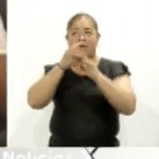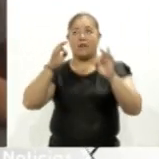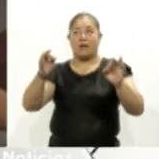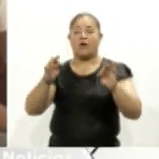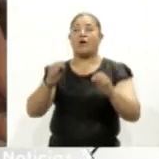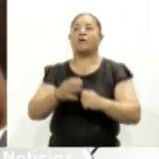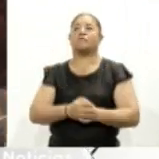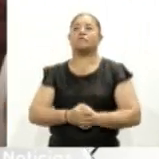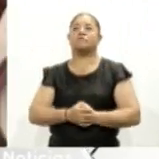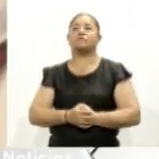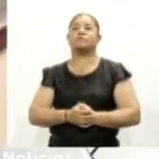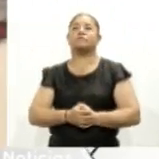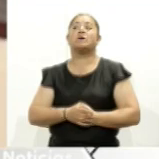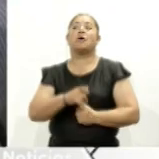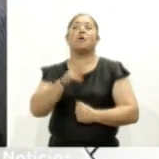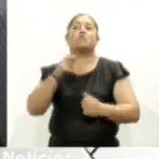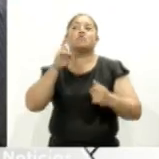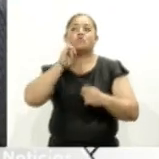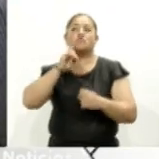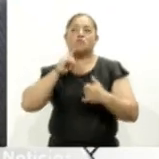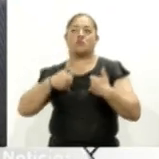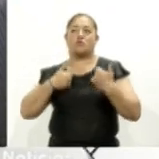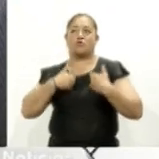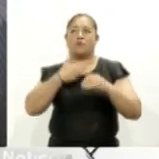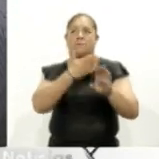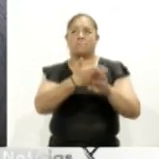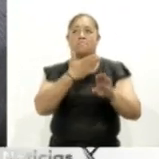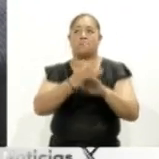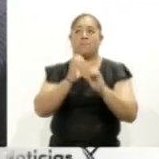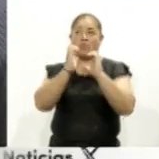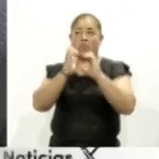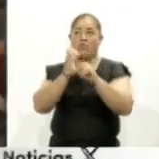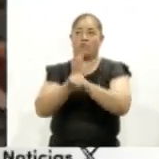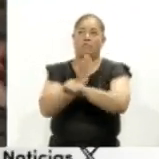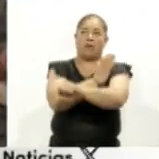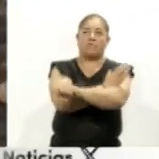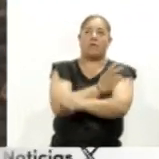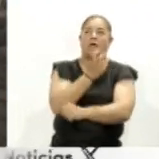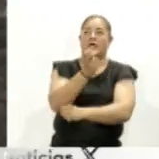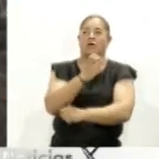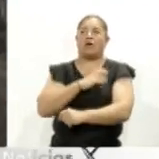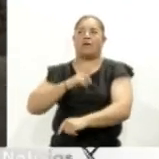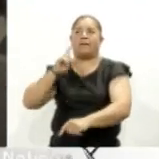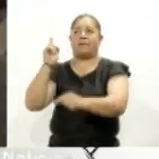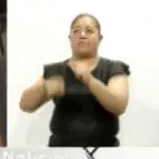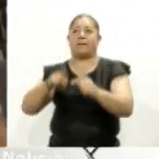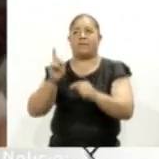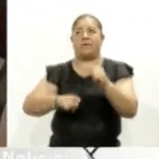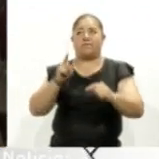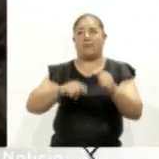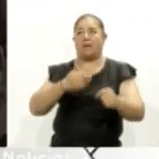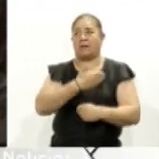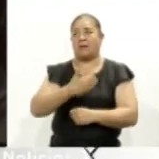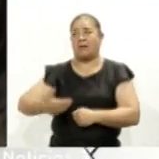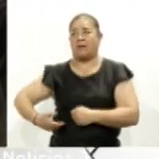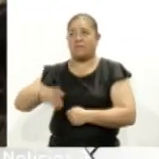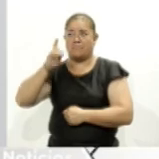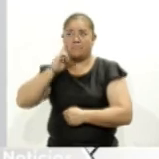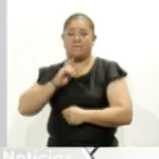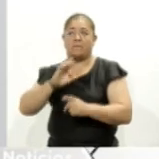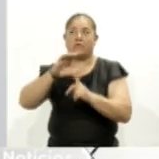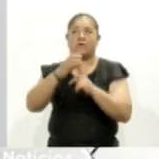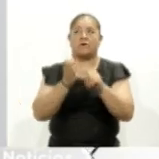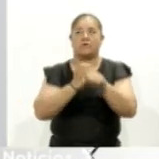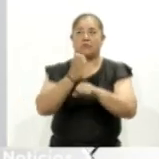ante la Violencia, con el objetivo de prevenir, atender y erradicar estas conductas. La presidenta de la Comisión Estatal de Derechos